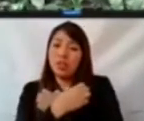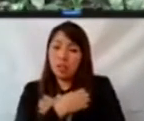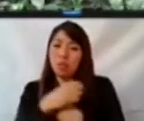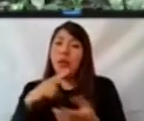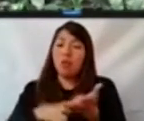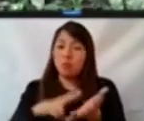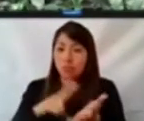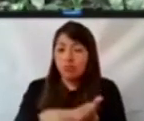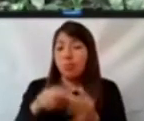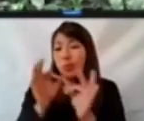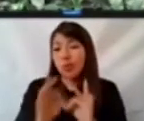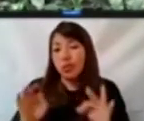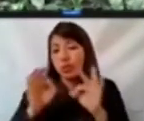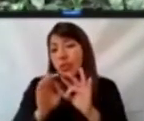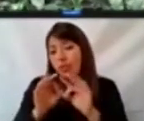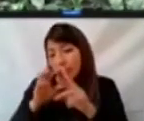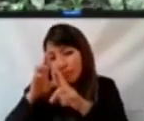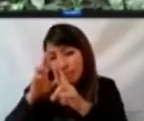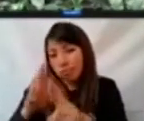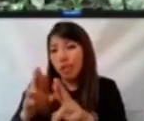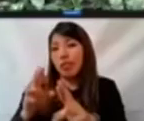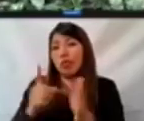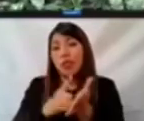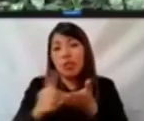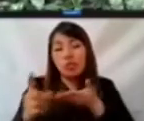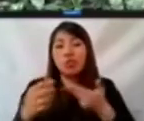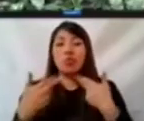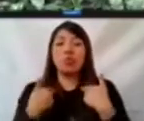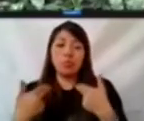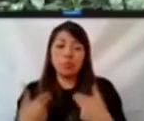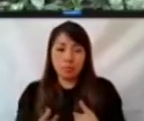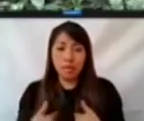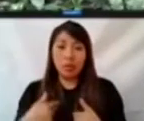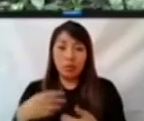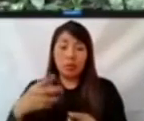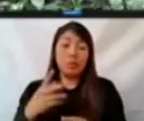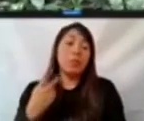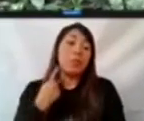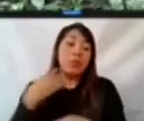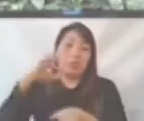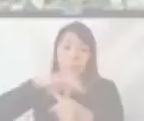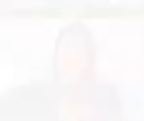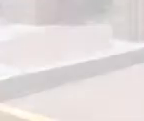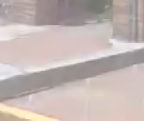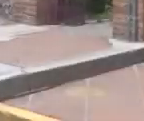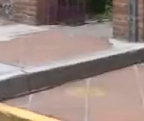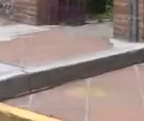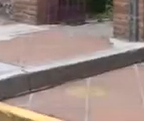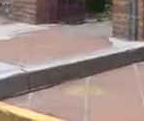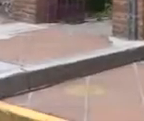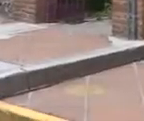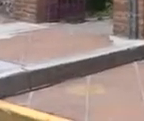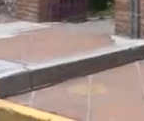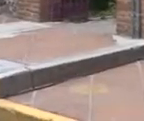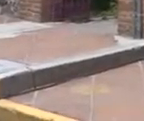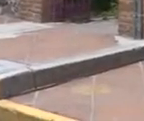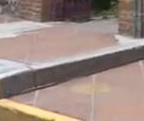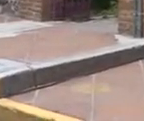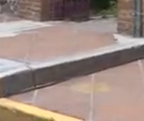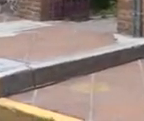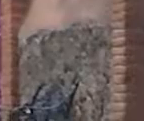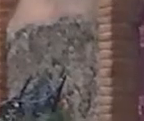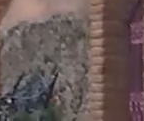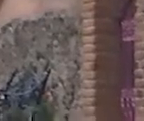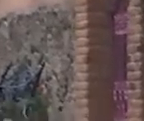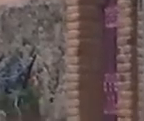promover, proteger y garantizar los derechos humanos de naturaleza política electoral, entre otras cosas. Asimismo, se comprometió a continuar